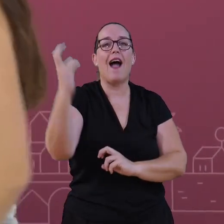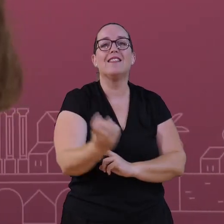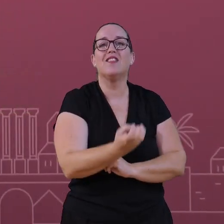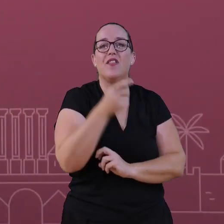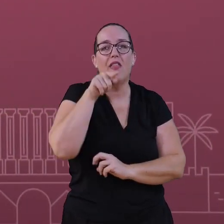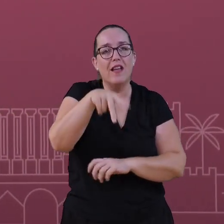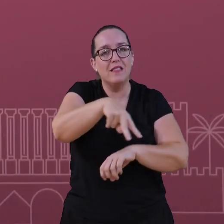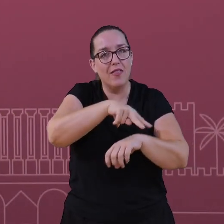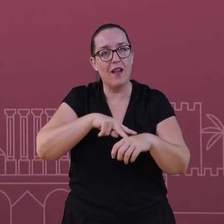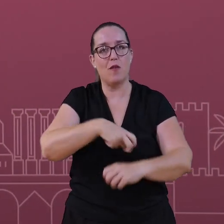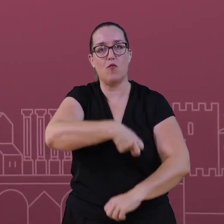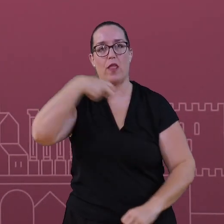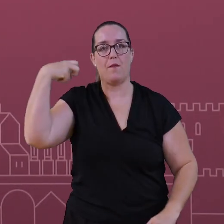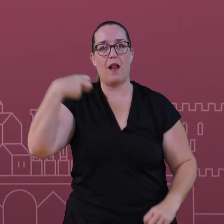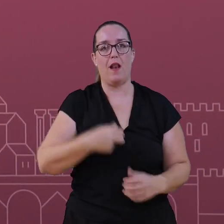municipal.